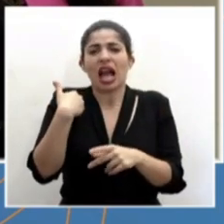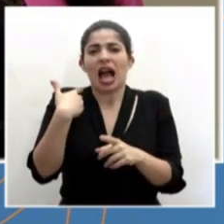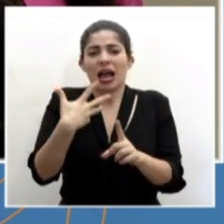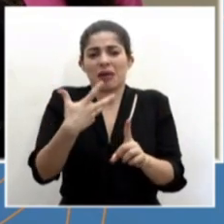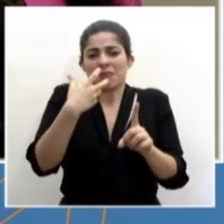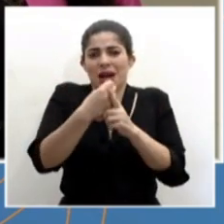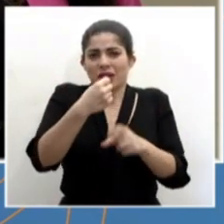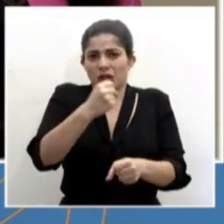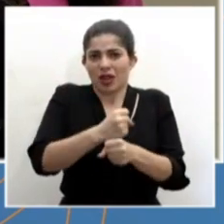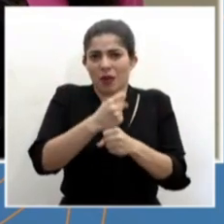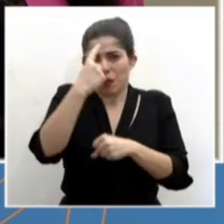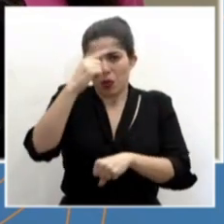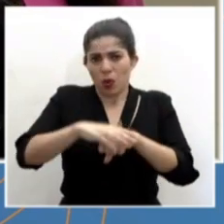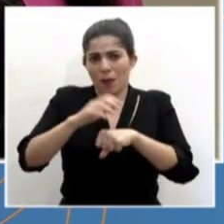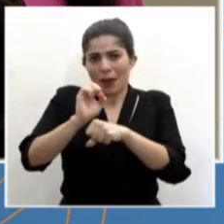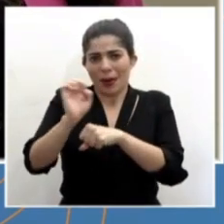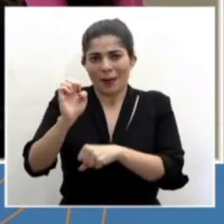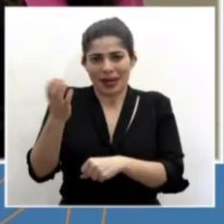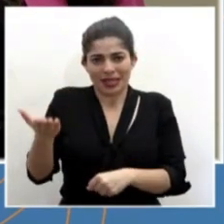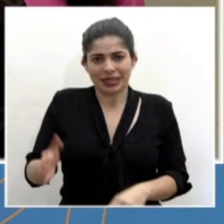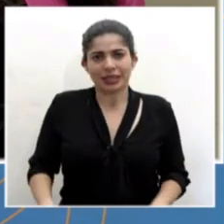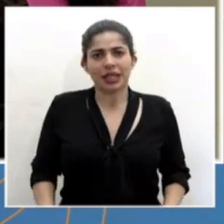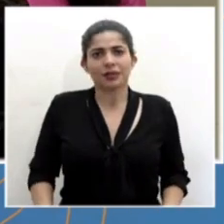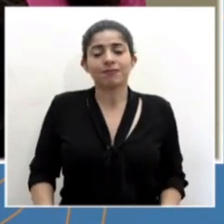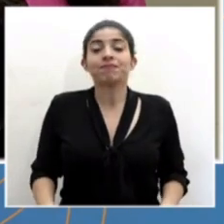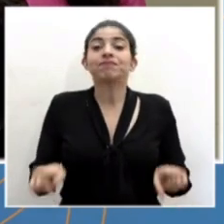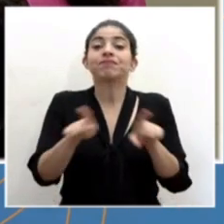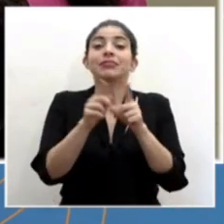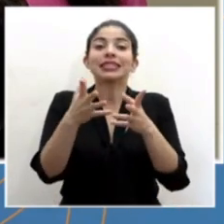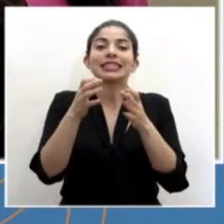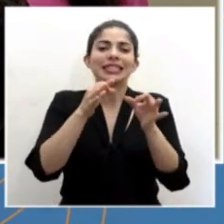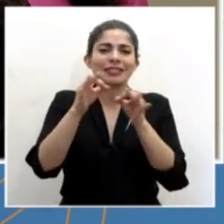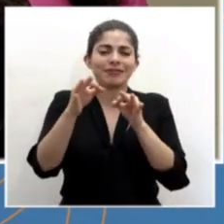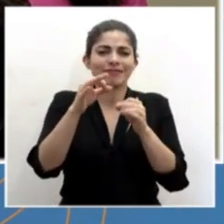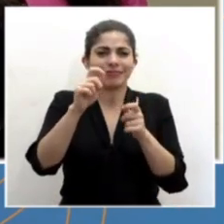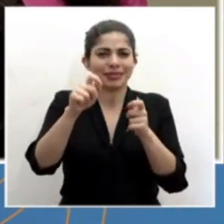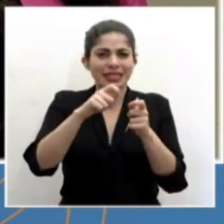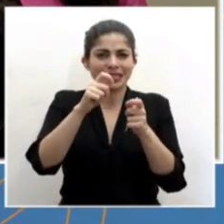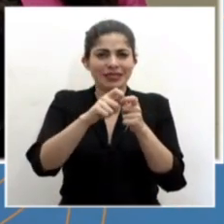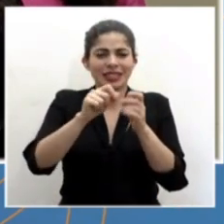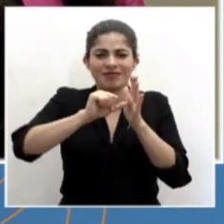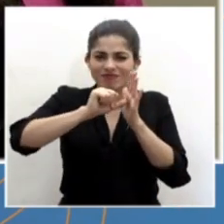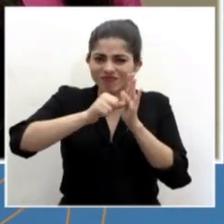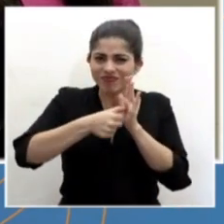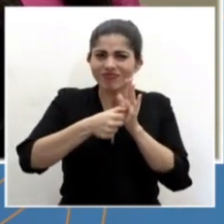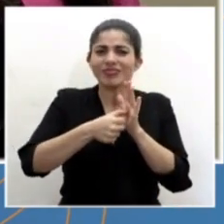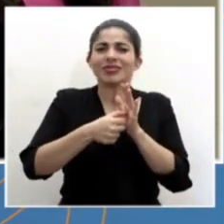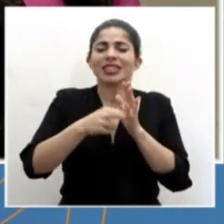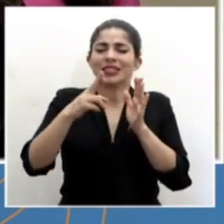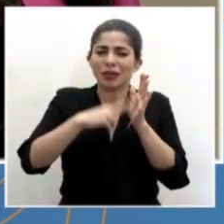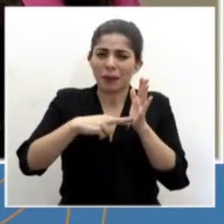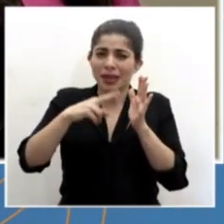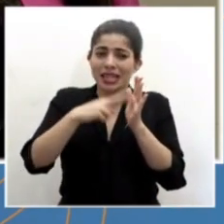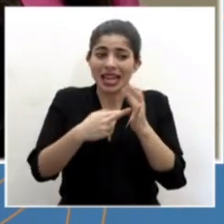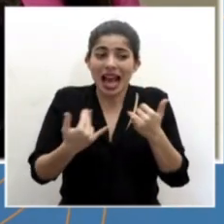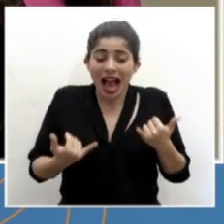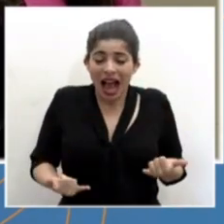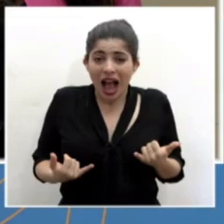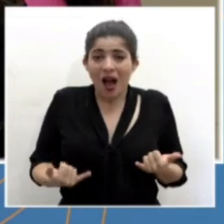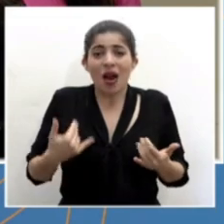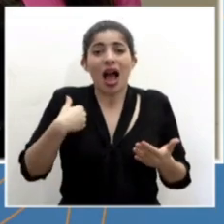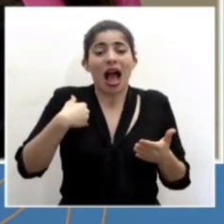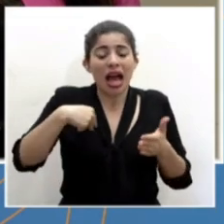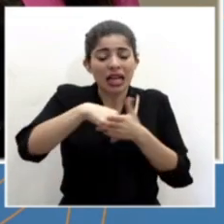con la emergencia que estamos enfrentando. Quisiera puntualizar y ser enfática e insistente en que estamos teniendo